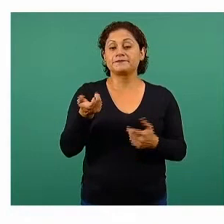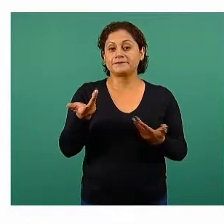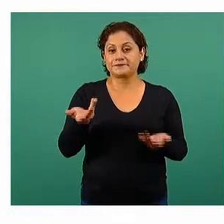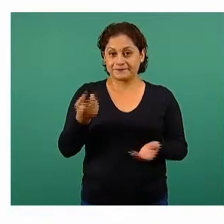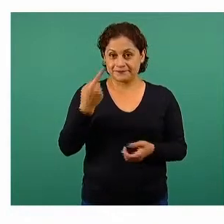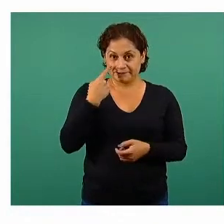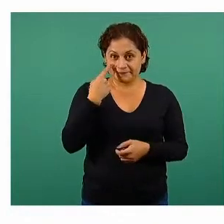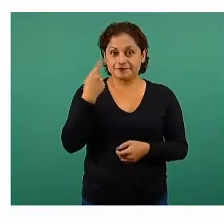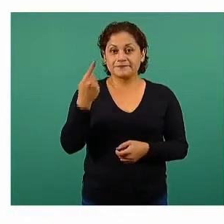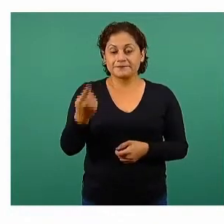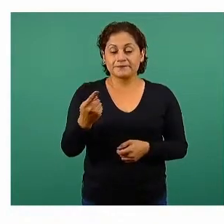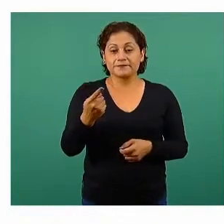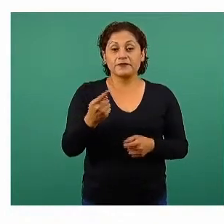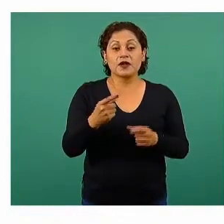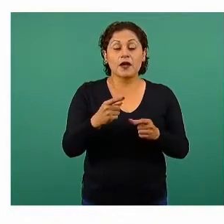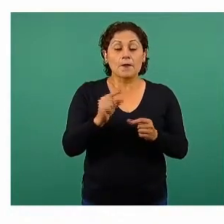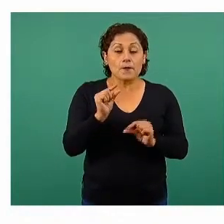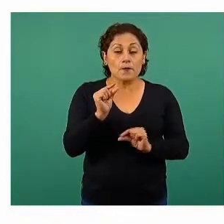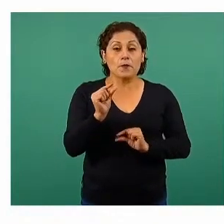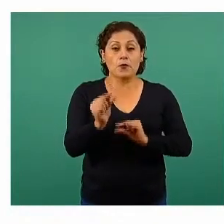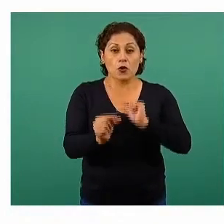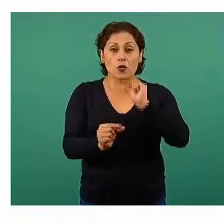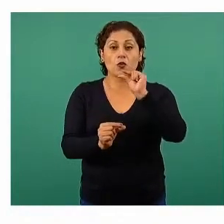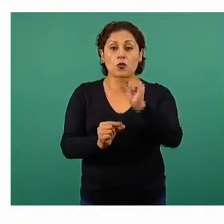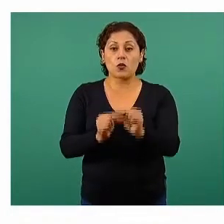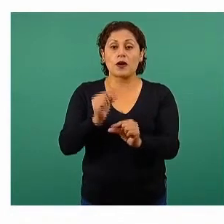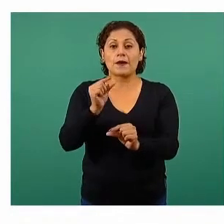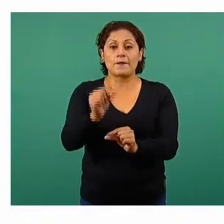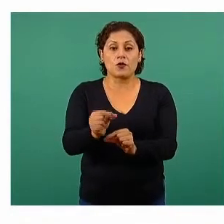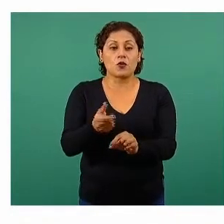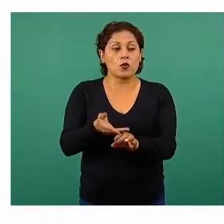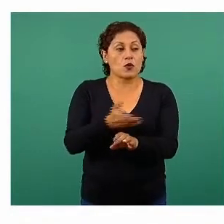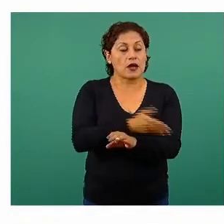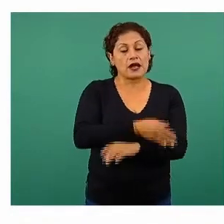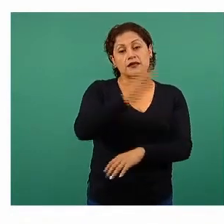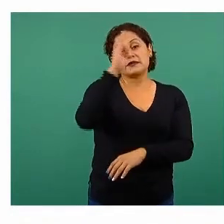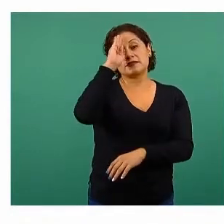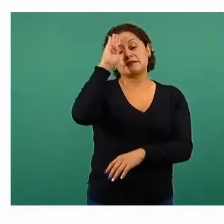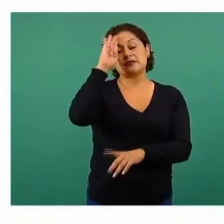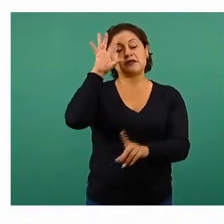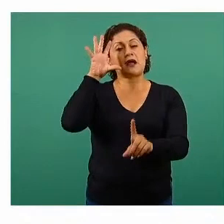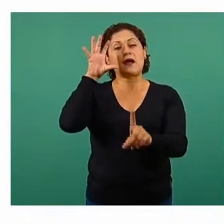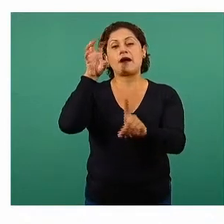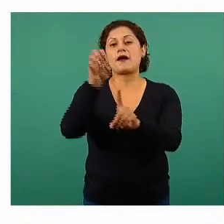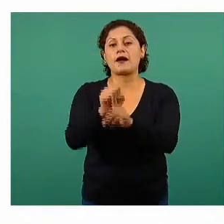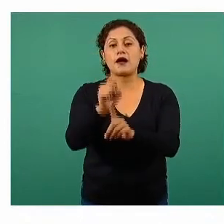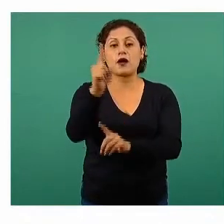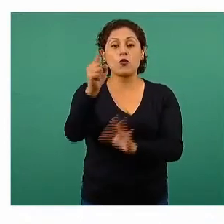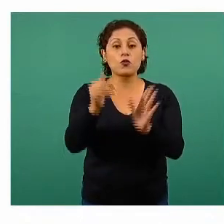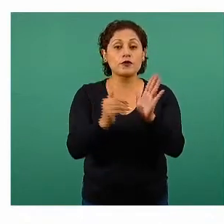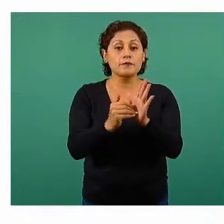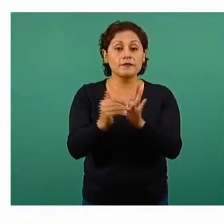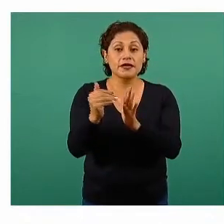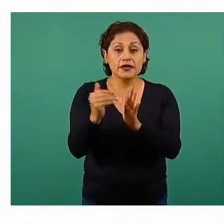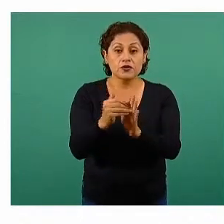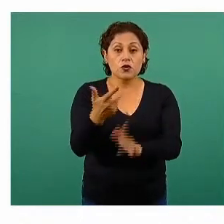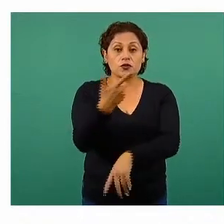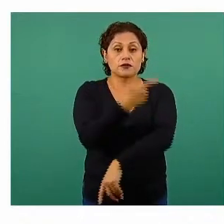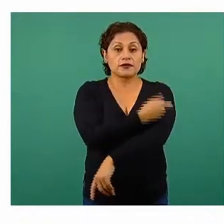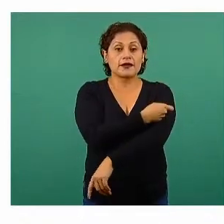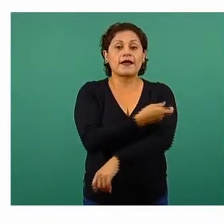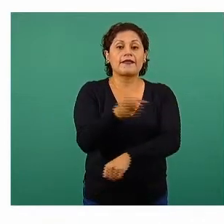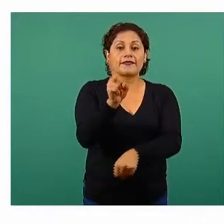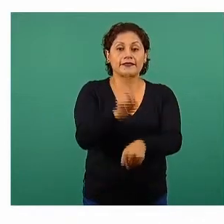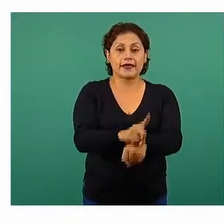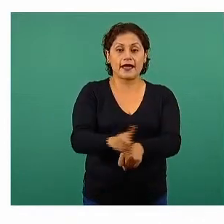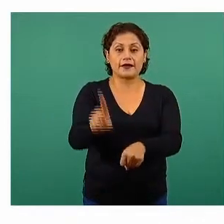a poco vamos llegando a esa meta de estar aplicando un millón de dosis diarias. Durante